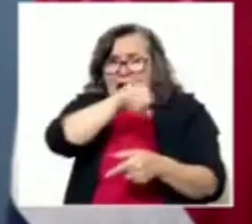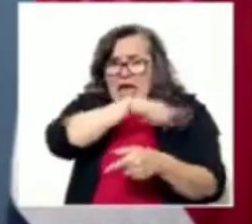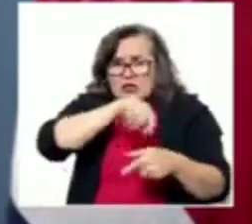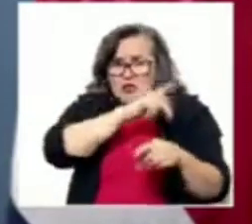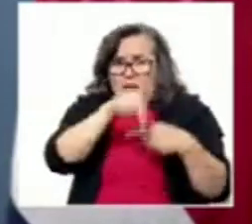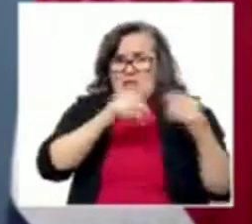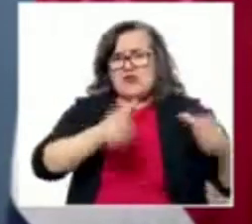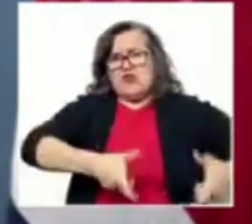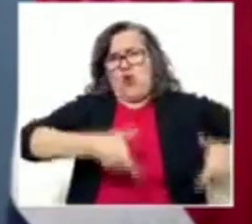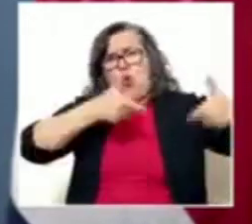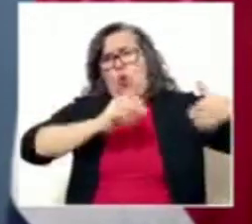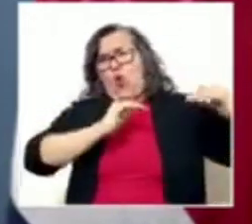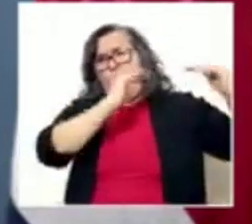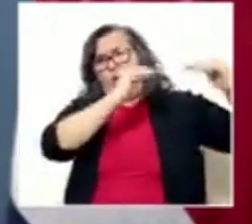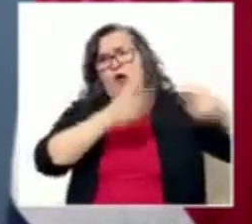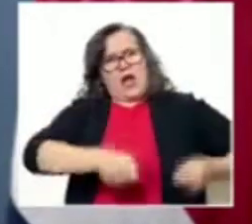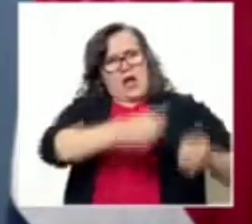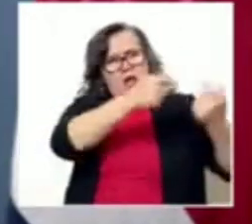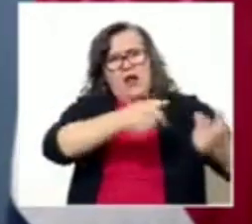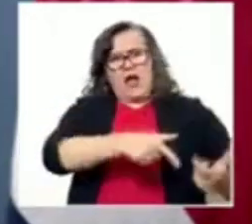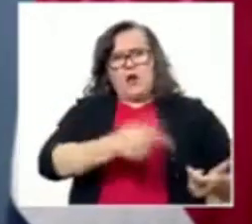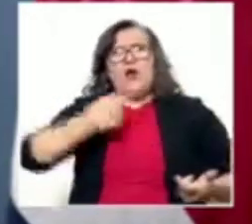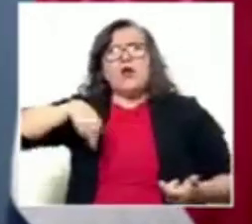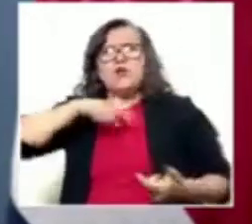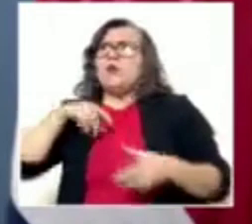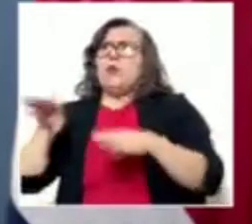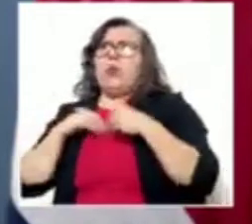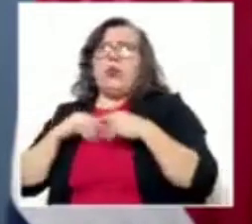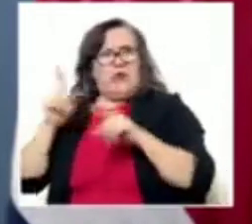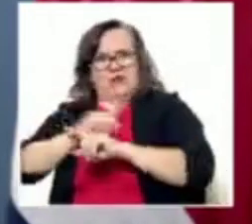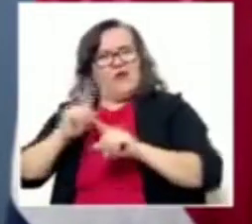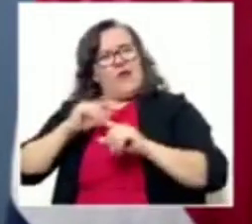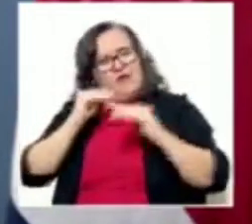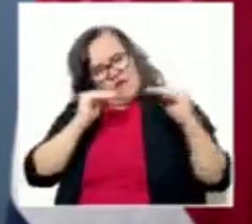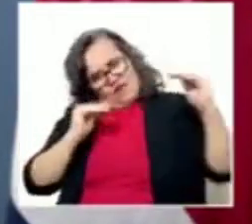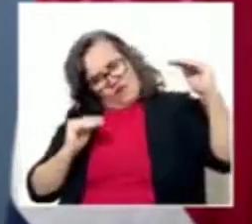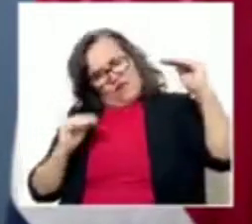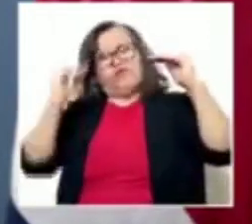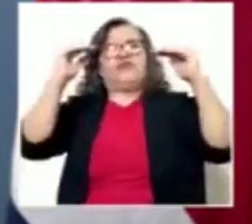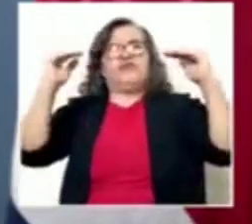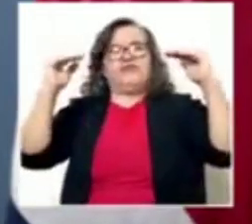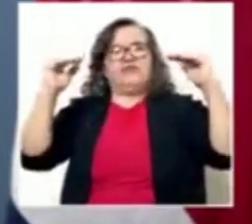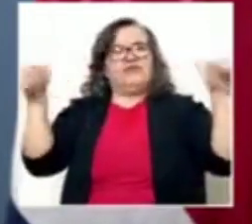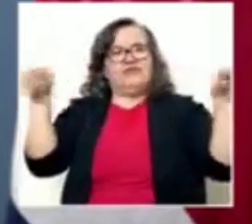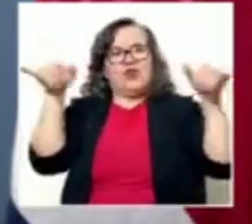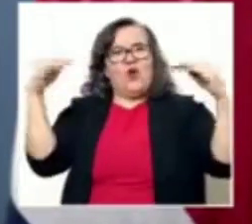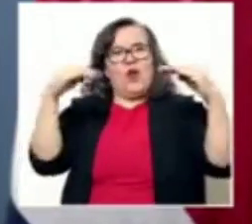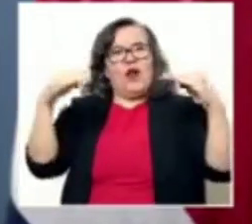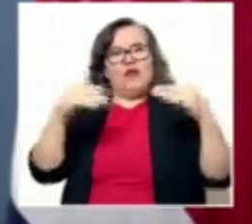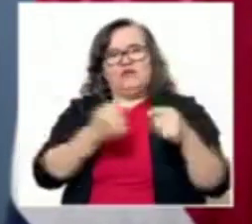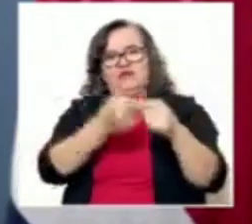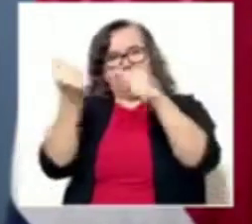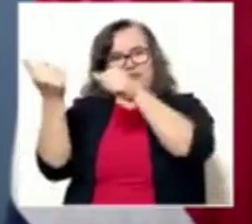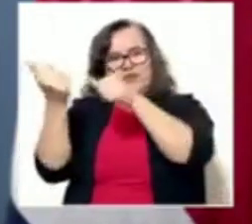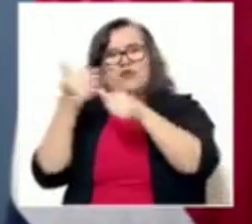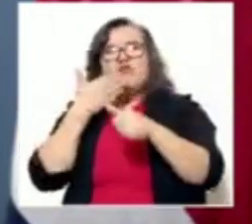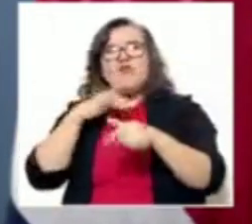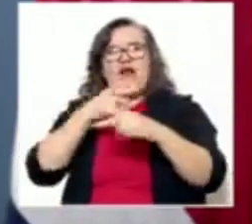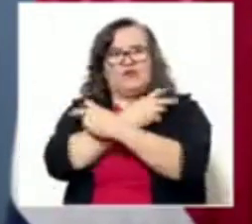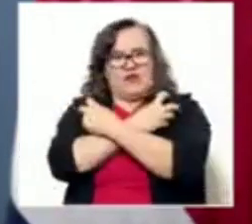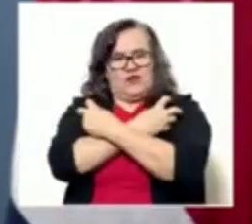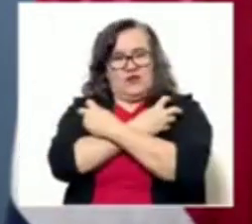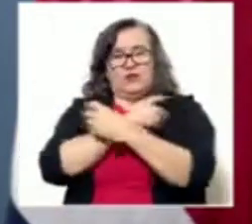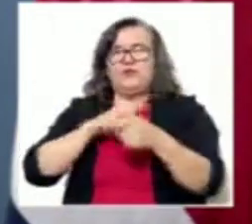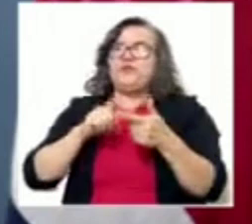absolutamente inteligente. De ahí, el producto final, lo que se llaman los formulados,